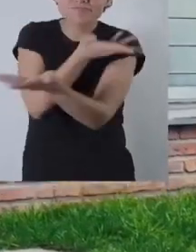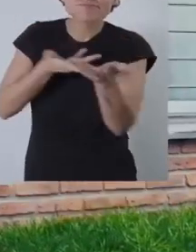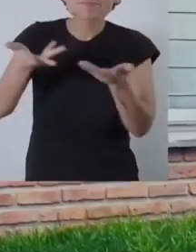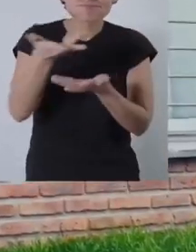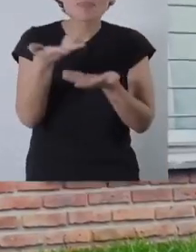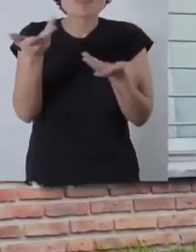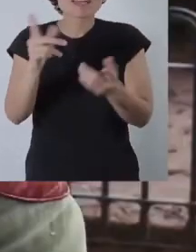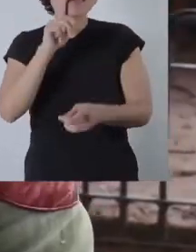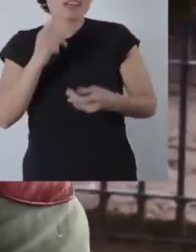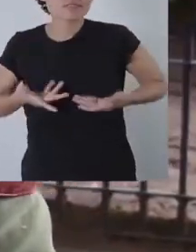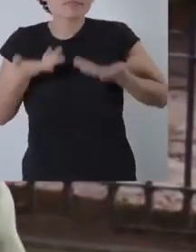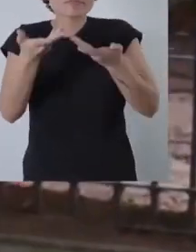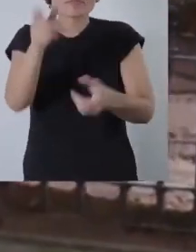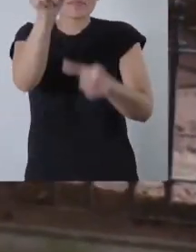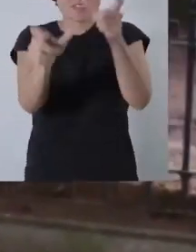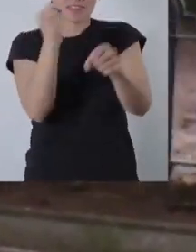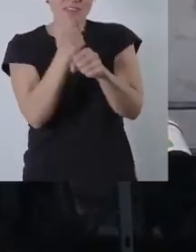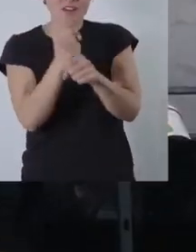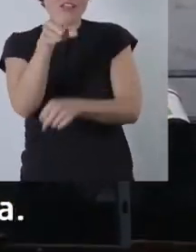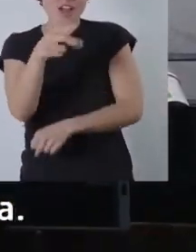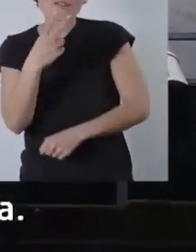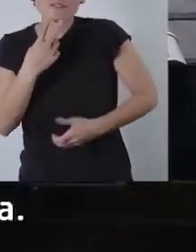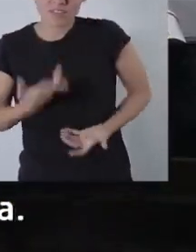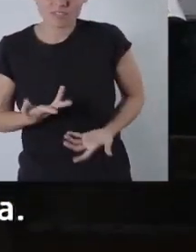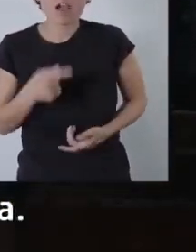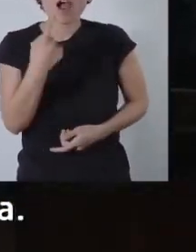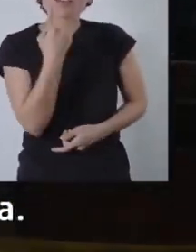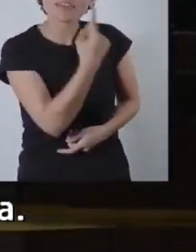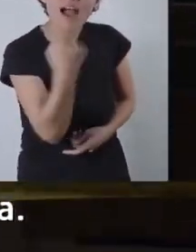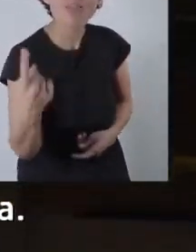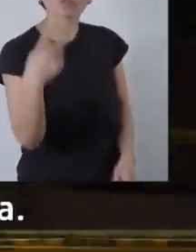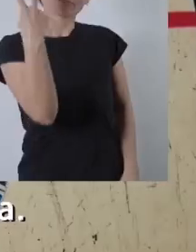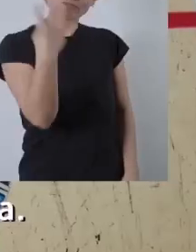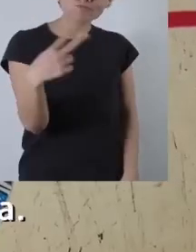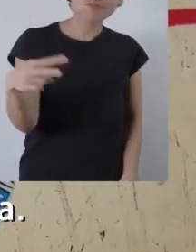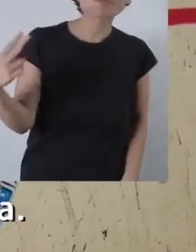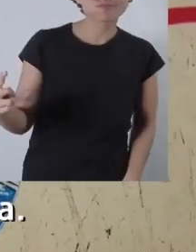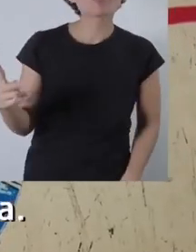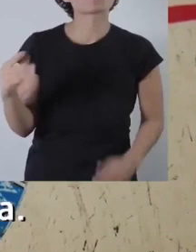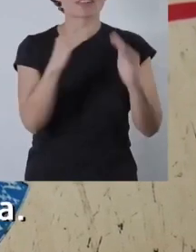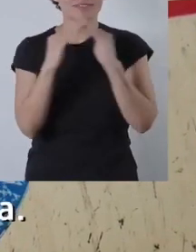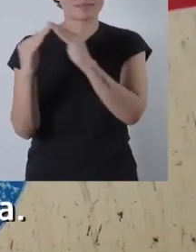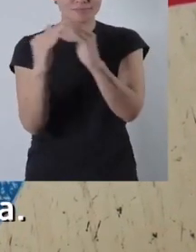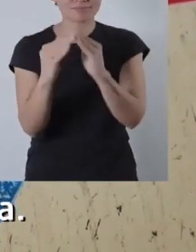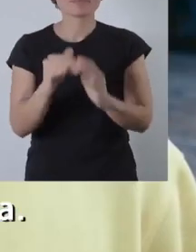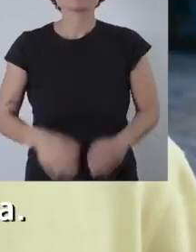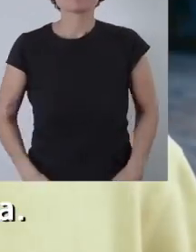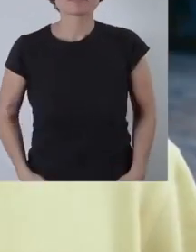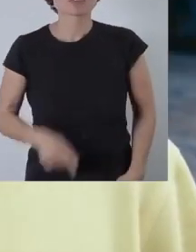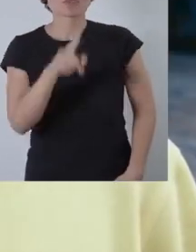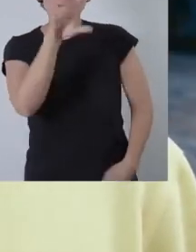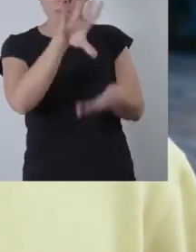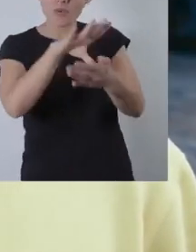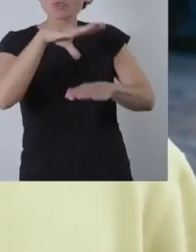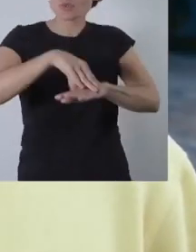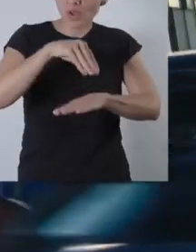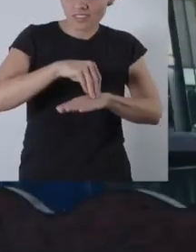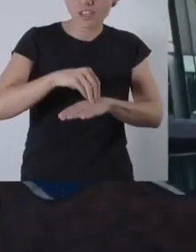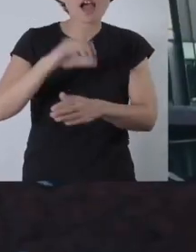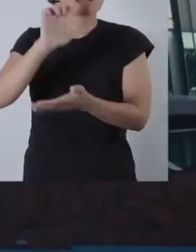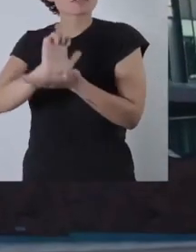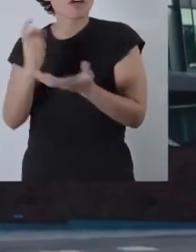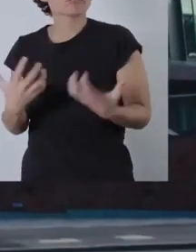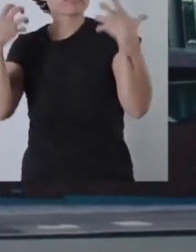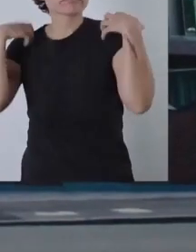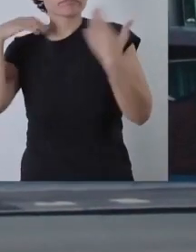son una solución económica para la clase trabajadora. En la propiedad colectiva, todos los participantes son dueños de la cooperativa. En Suecia, la salud